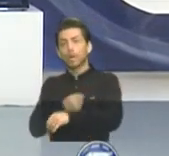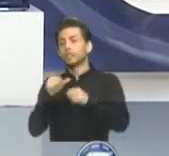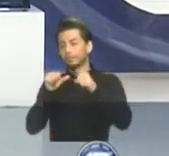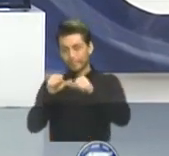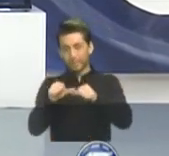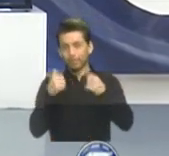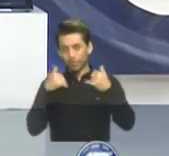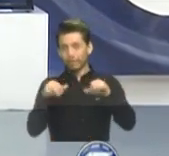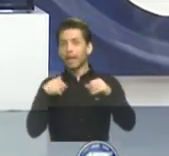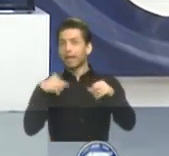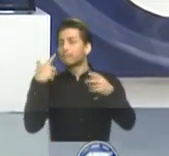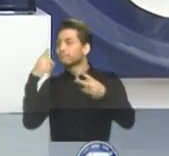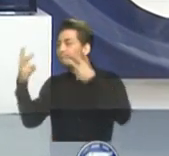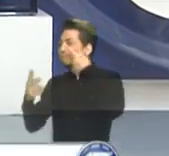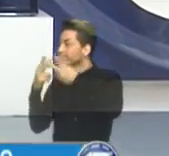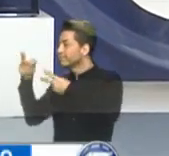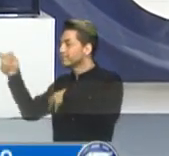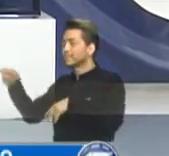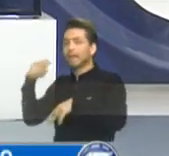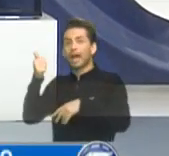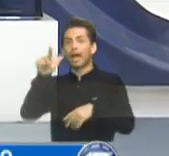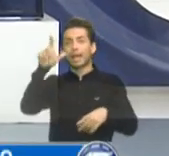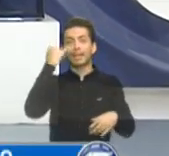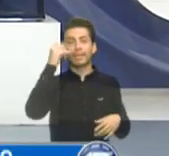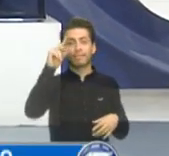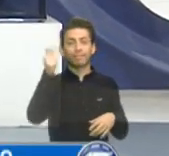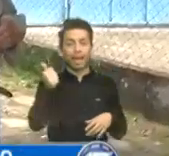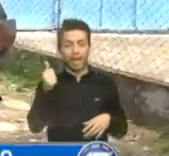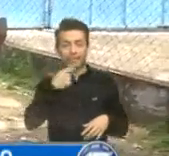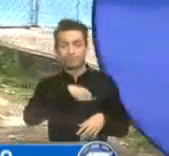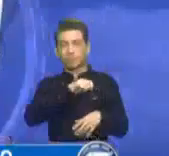Centro Álida, España, y estas son las imágenes.